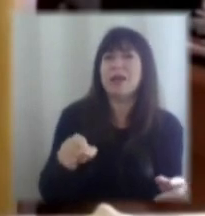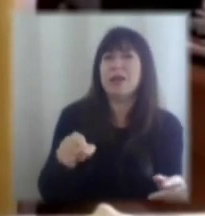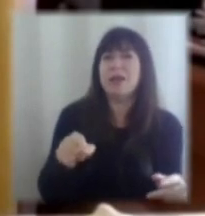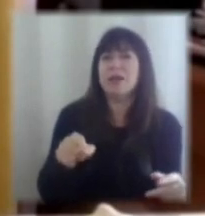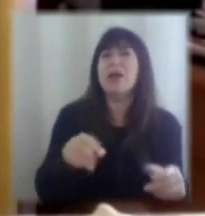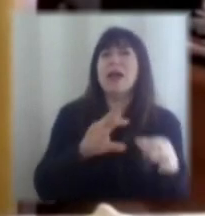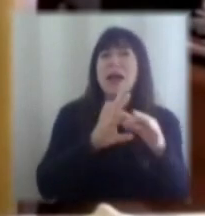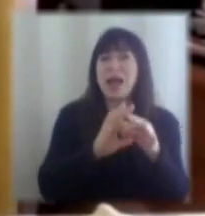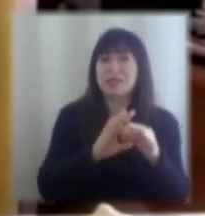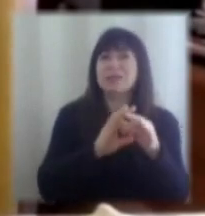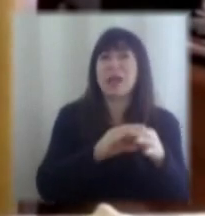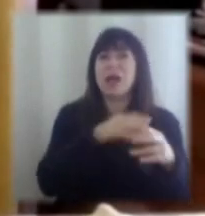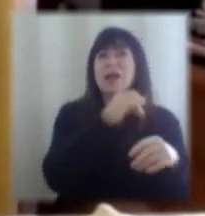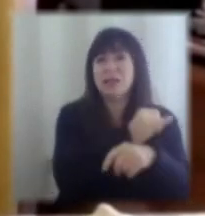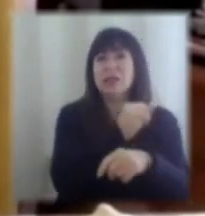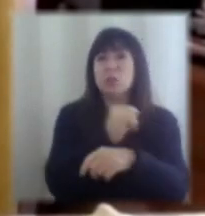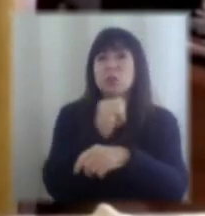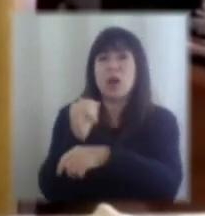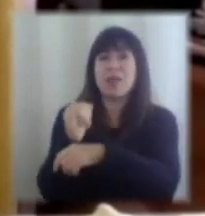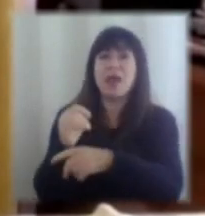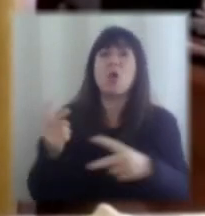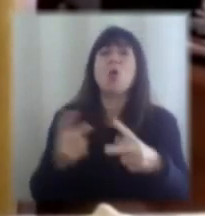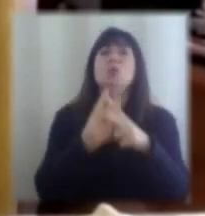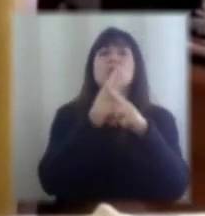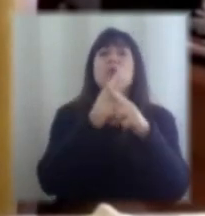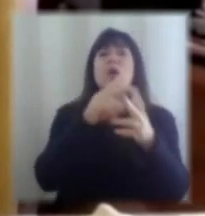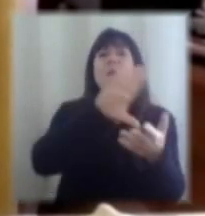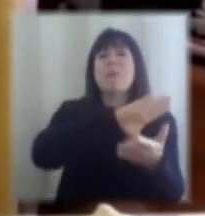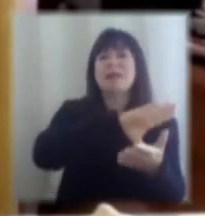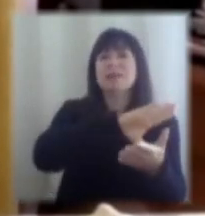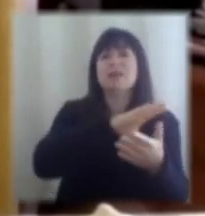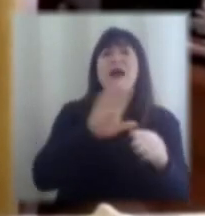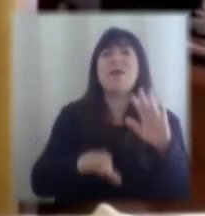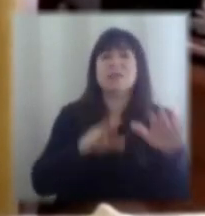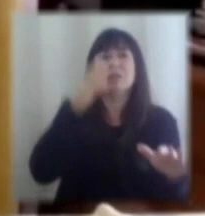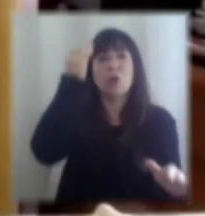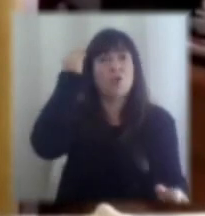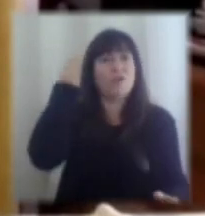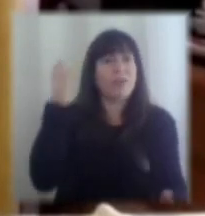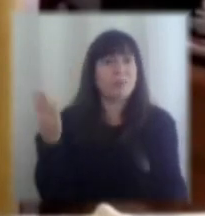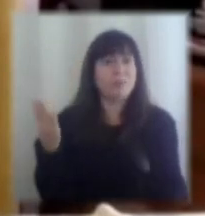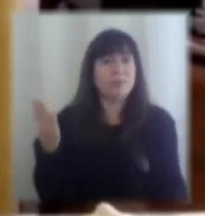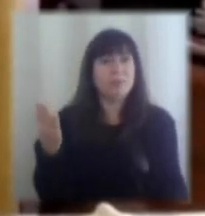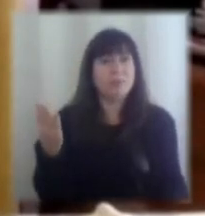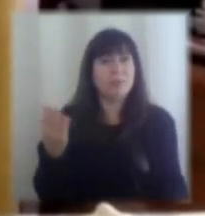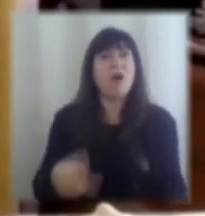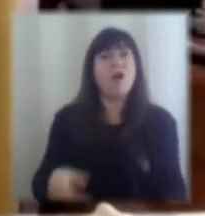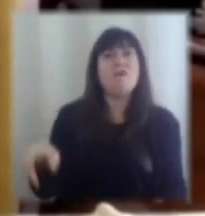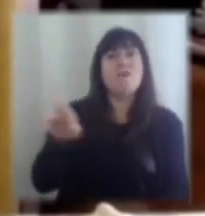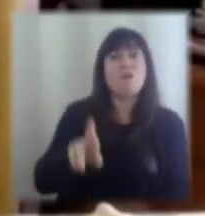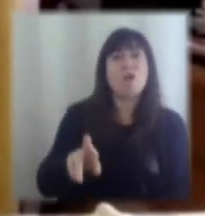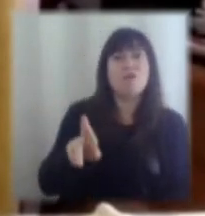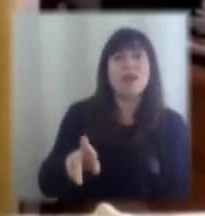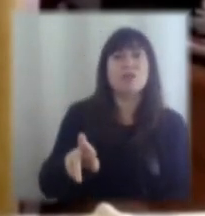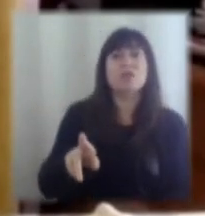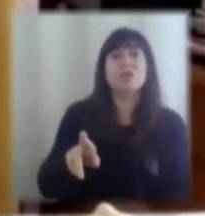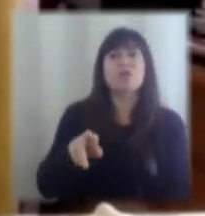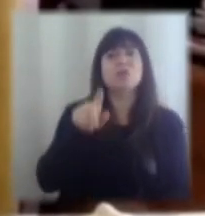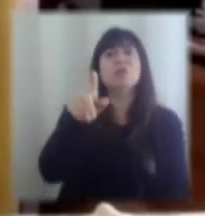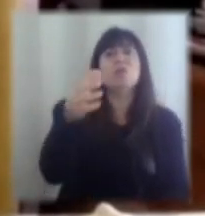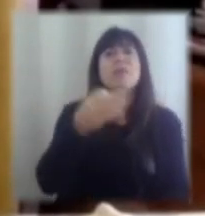gracias a la institucionalidad que como país hemos construido. Y esto solemos olvidar, porque volviendo a otro punto de toda la carne a la parrilla,